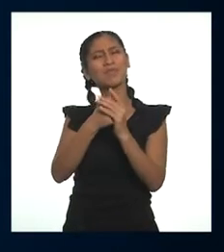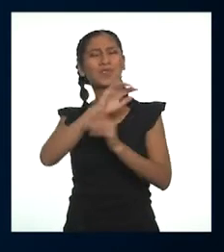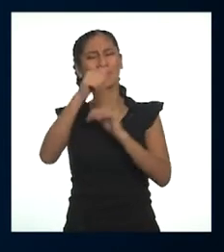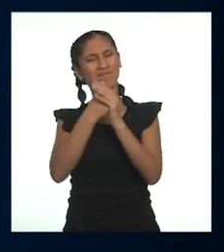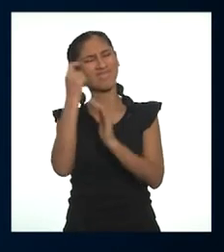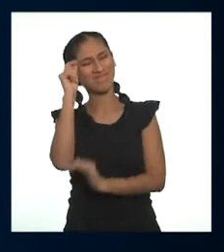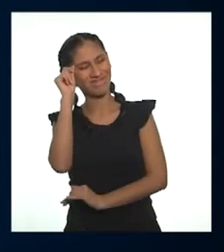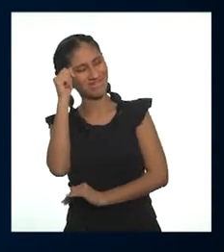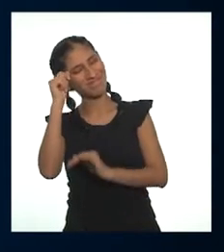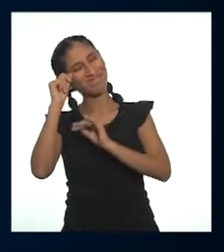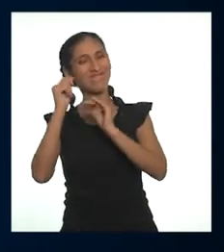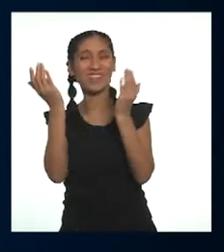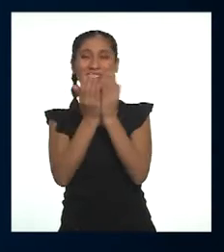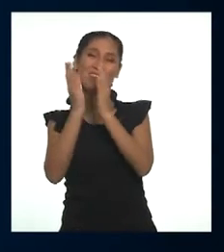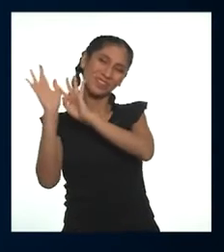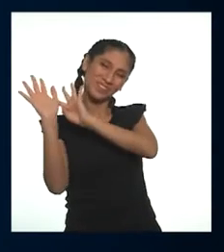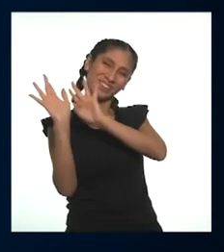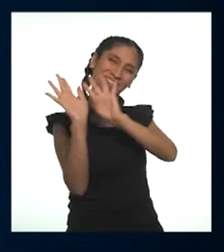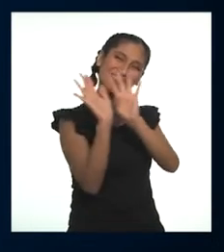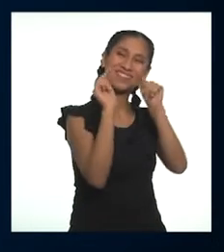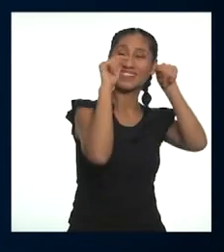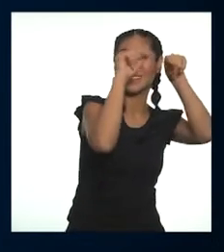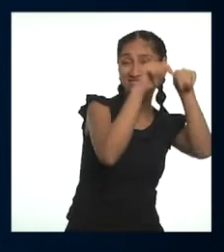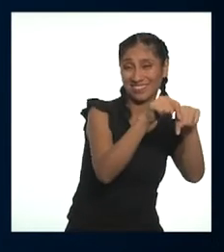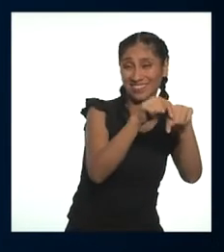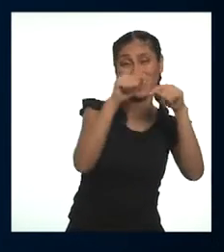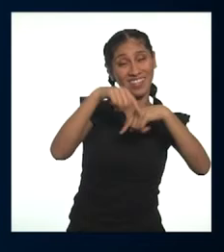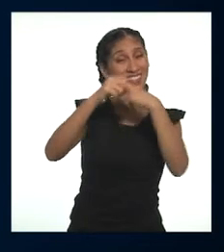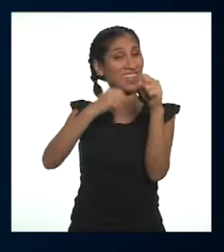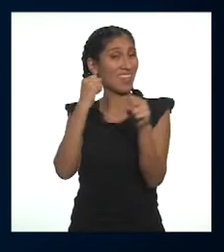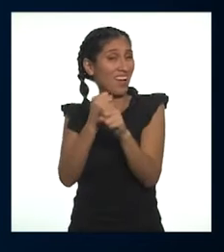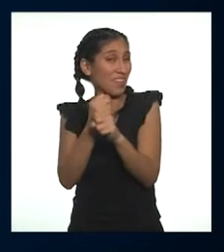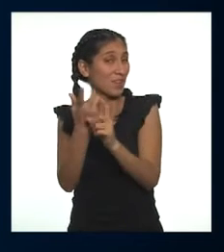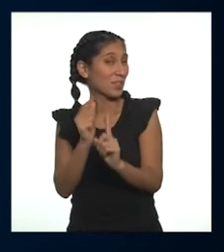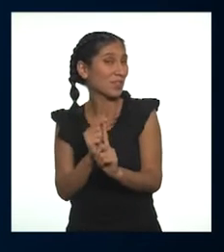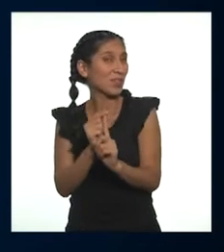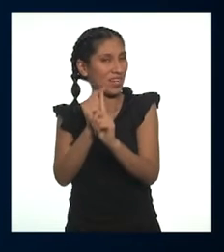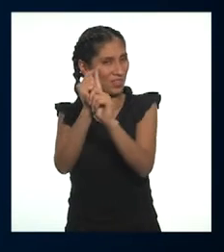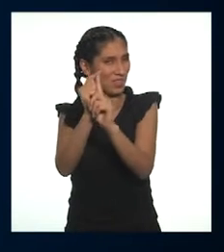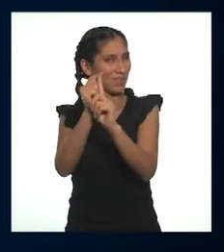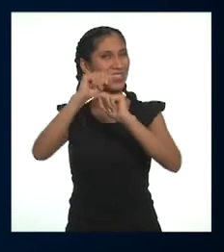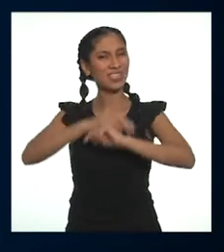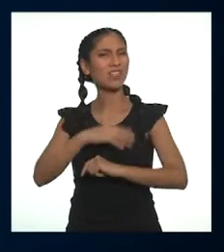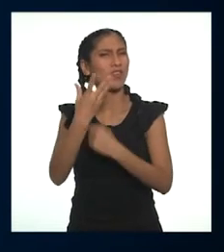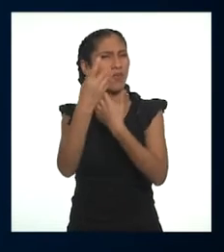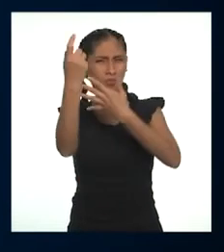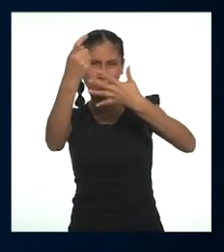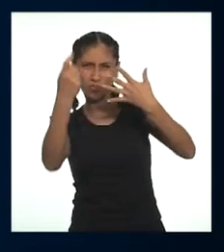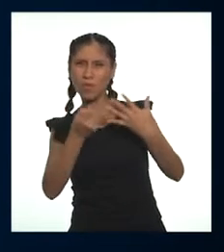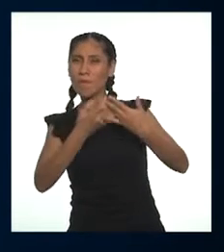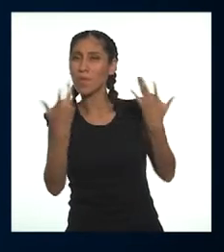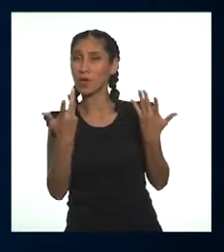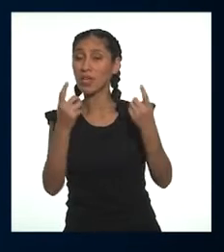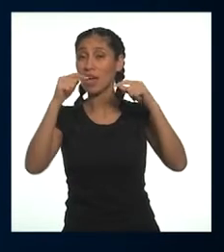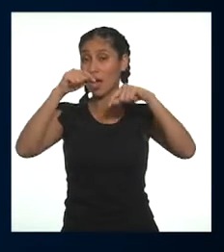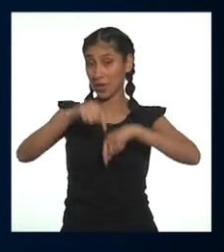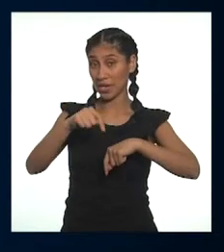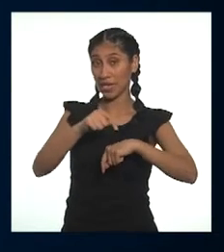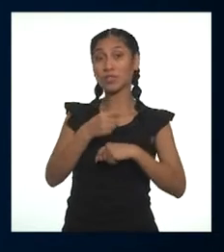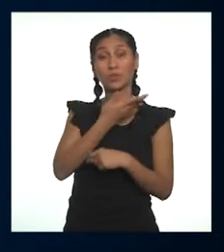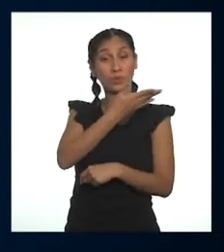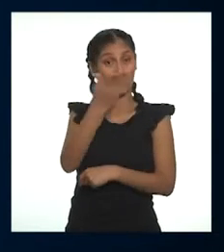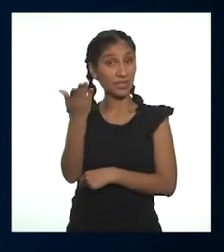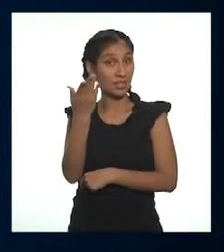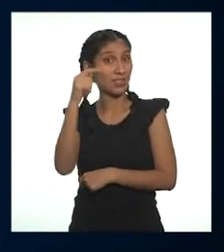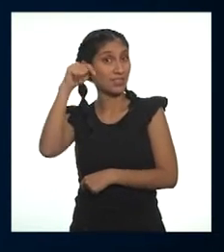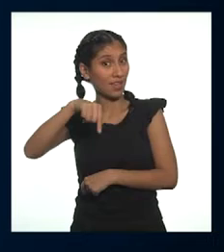deja extrañar. Este año, como ningún otro, para ustedes debe ser especial, entre tantas cosas, porque están en